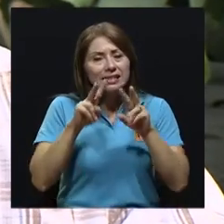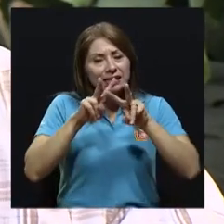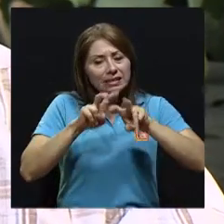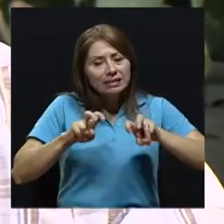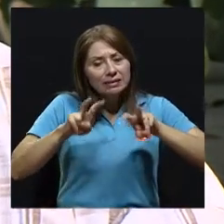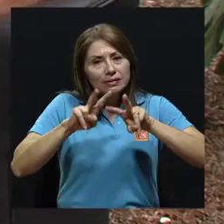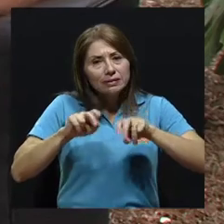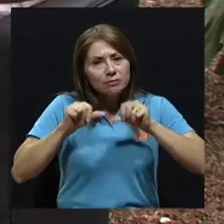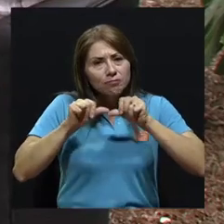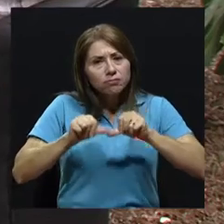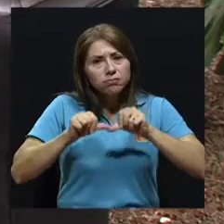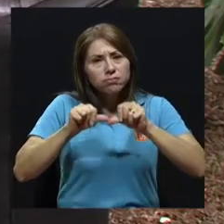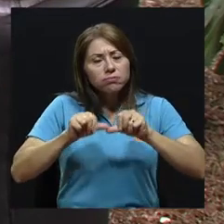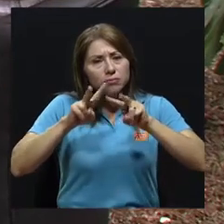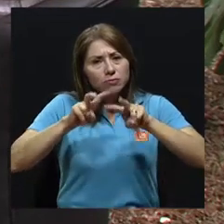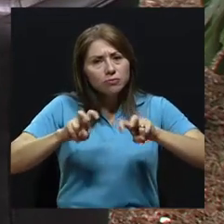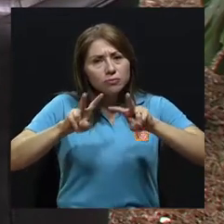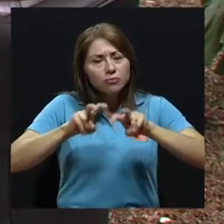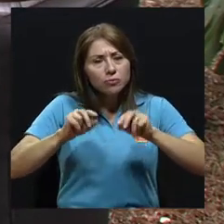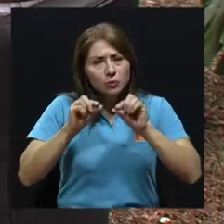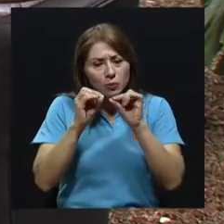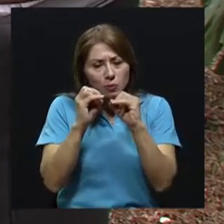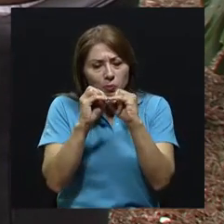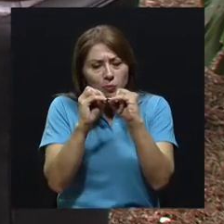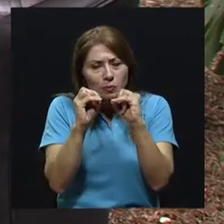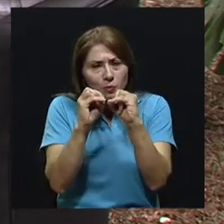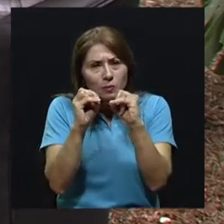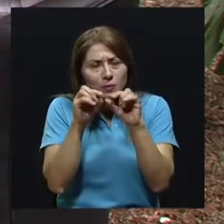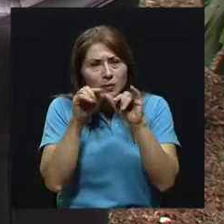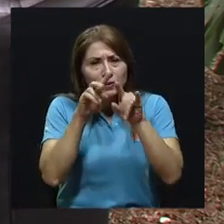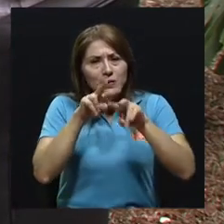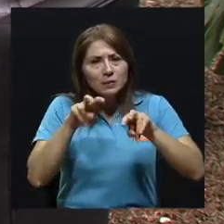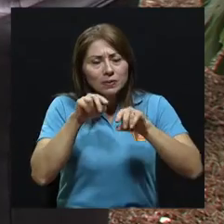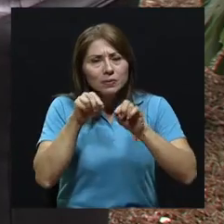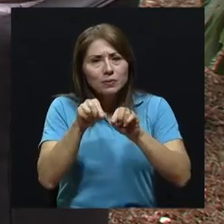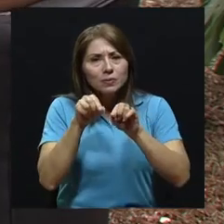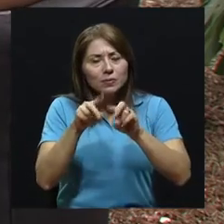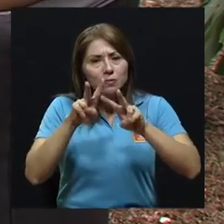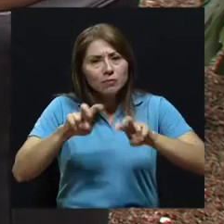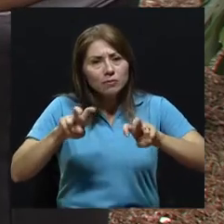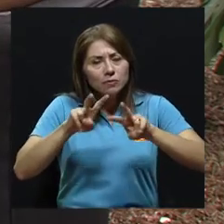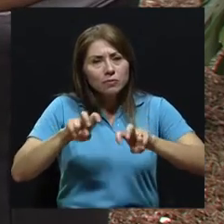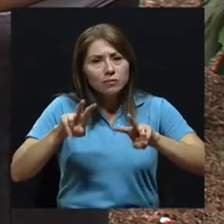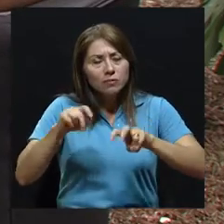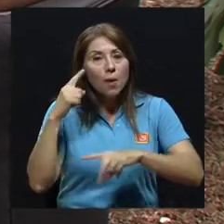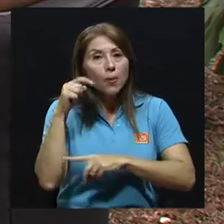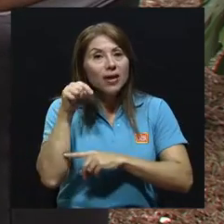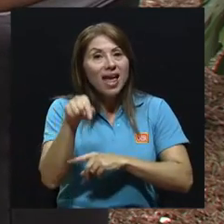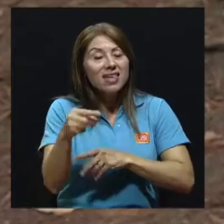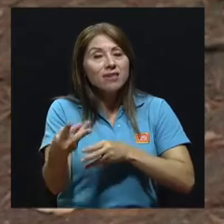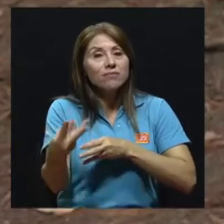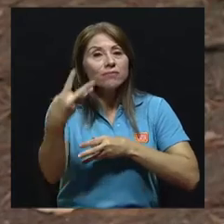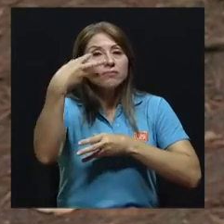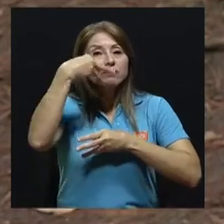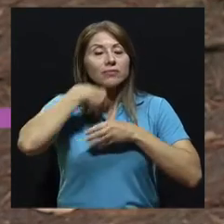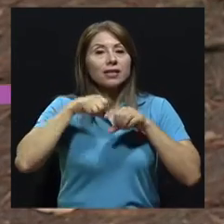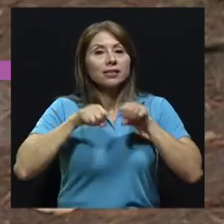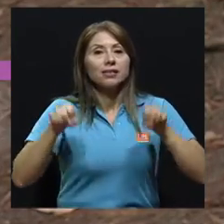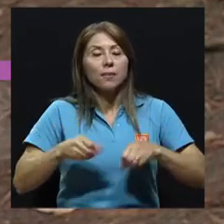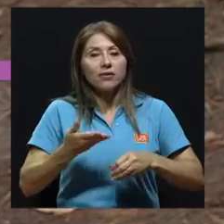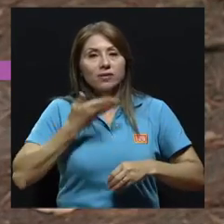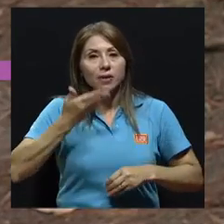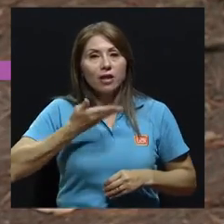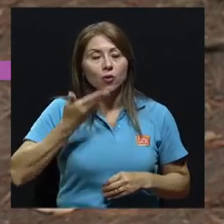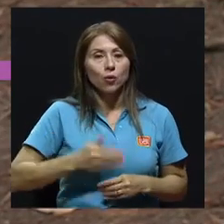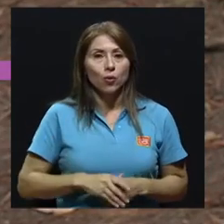tamaño de las partículas. Porque ahí es donde se concentran los contaminantes y son las que ingresan directamente al sistema respiratorio. Hablábamos en el